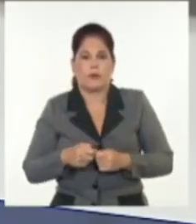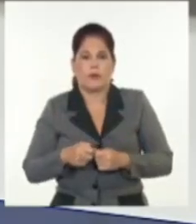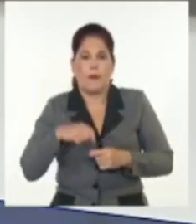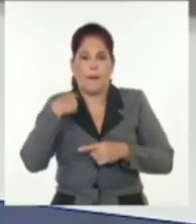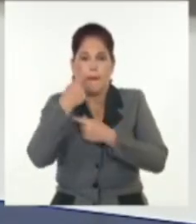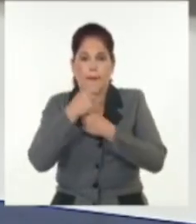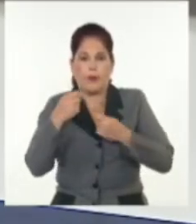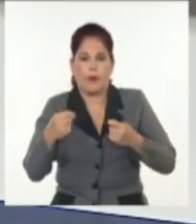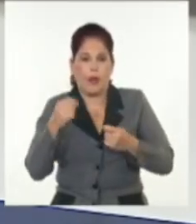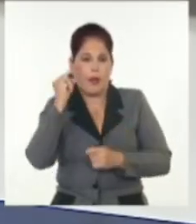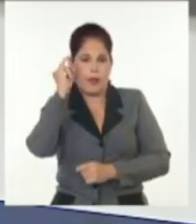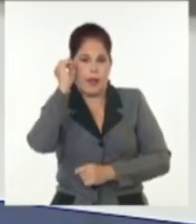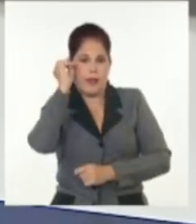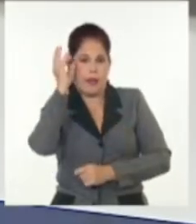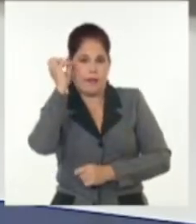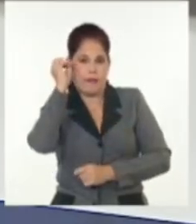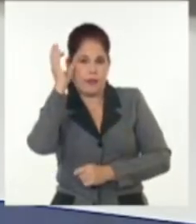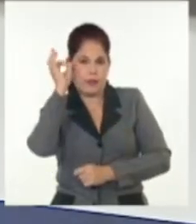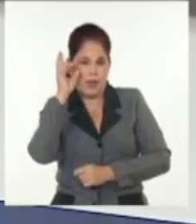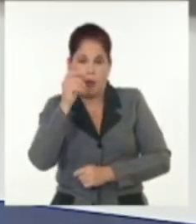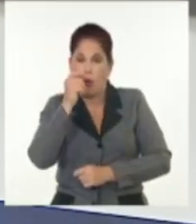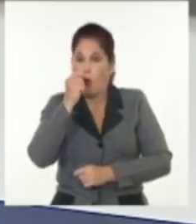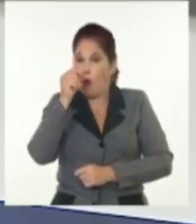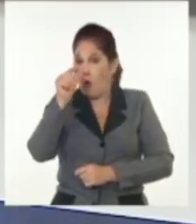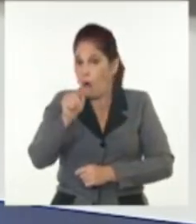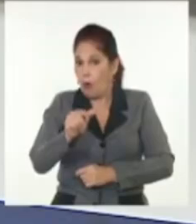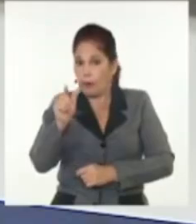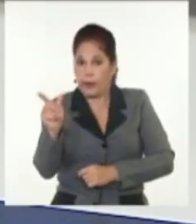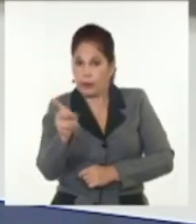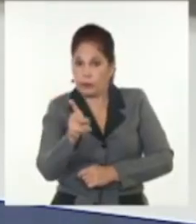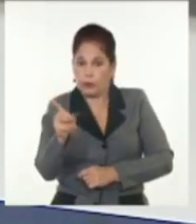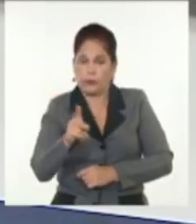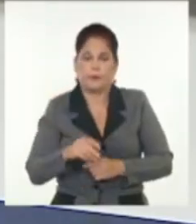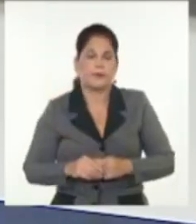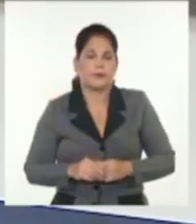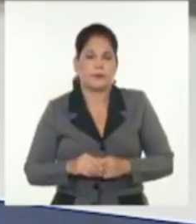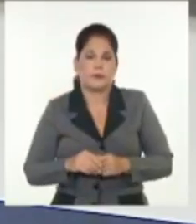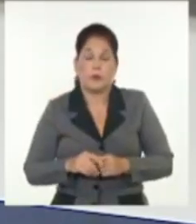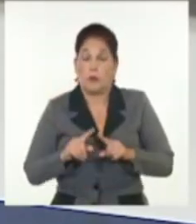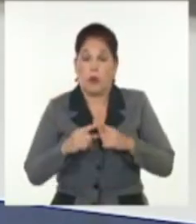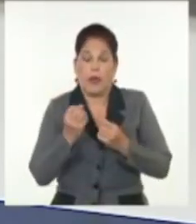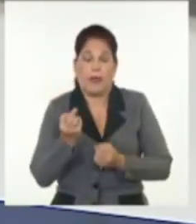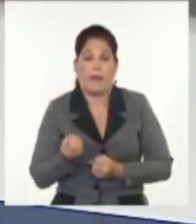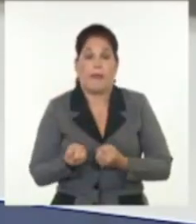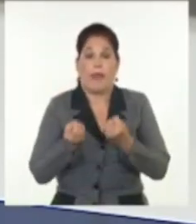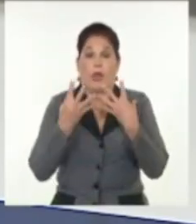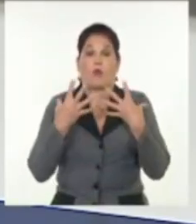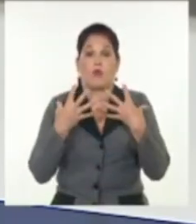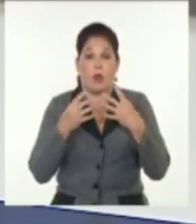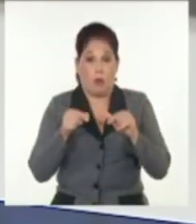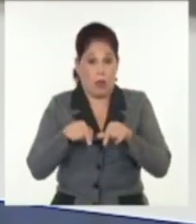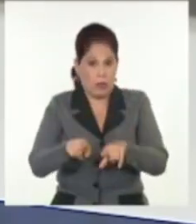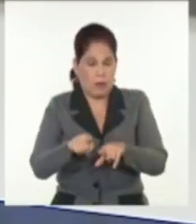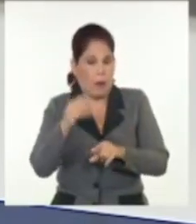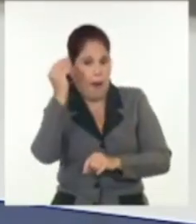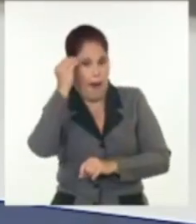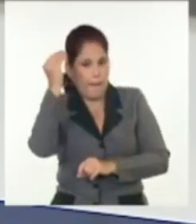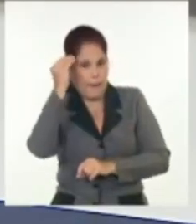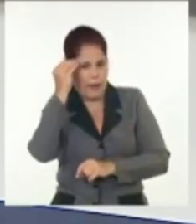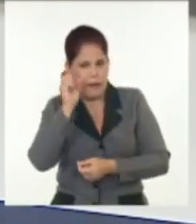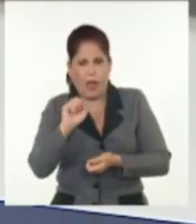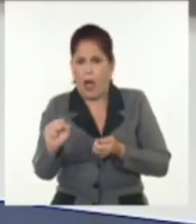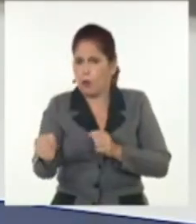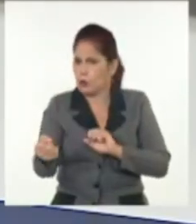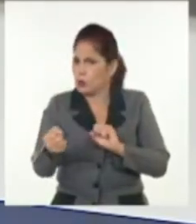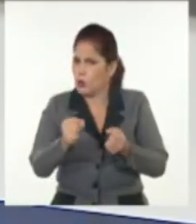inteligencia artificial, John Hoffeld y Geoffrey Hinton, por sus descubrimientos fundacionales que permiten el aprendizaje automático